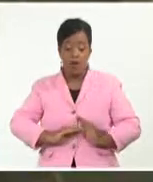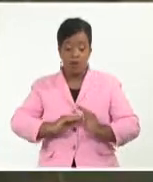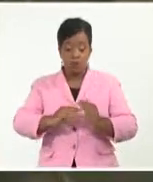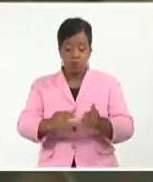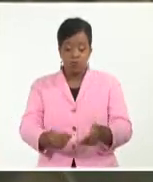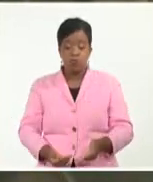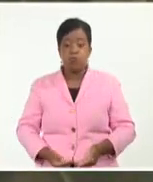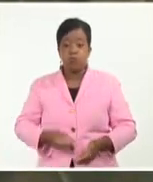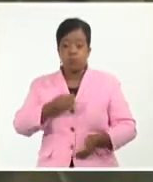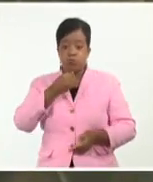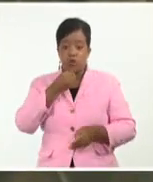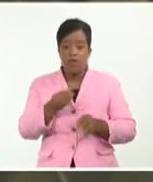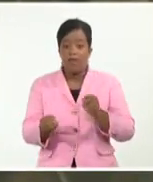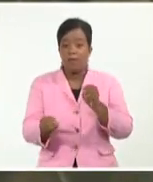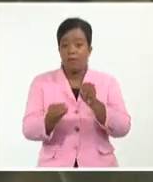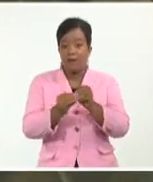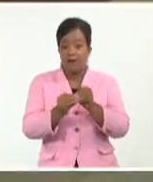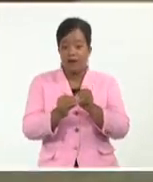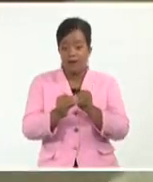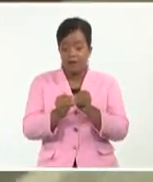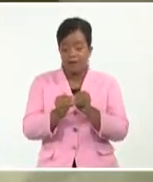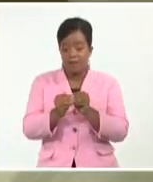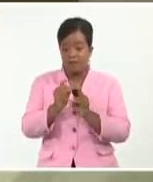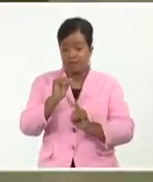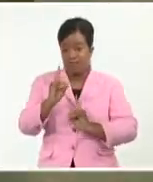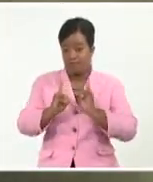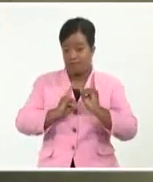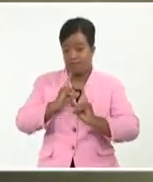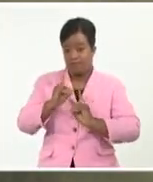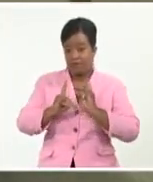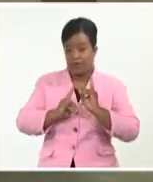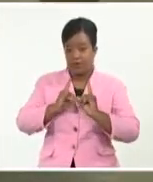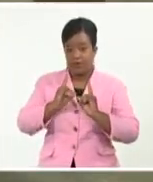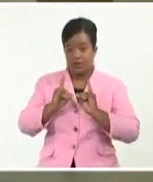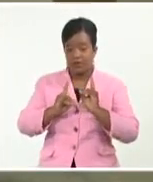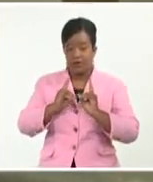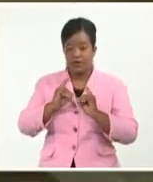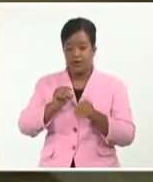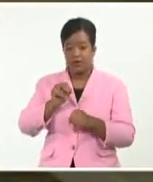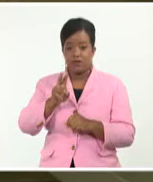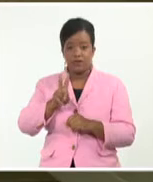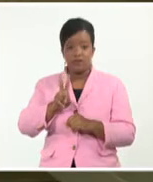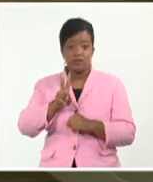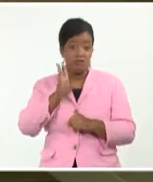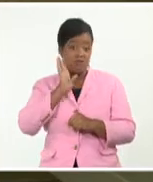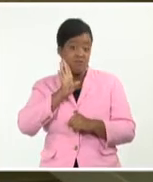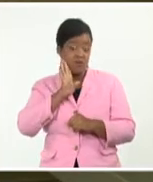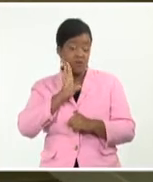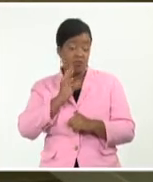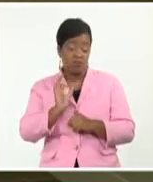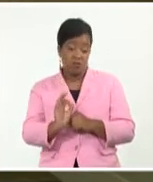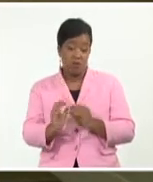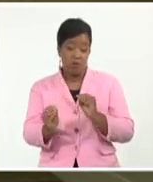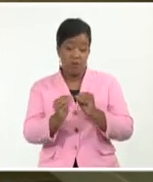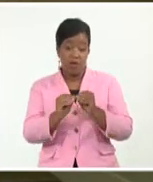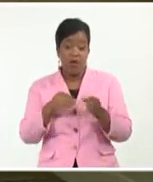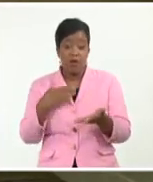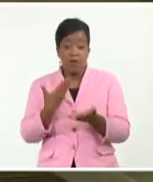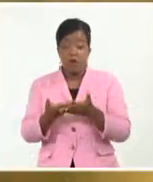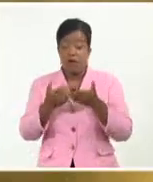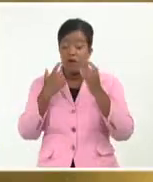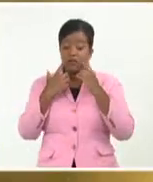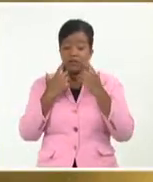métodos inmunosimáticos, por ensayos de virus de transición, que es una probadora muy importante en este tipo de estudios.